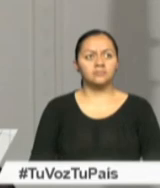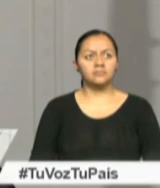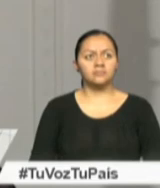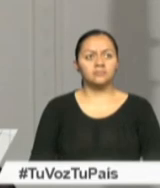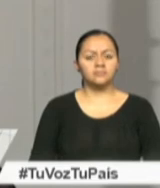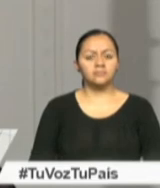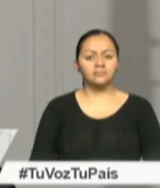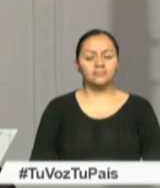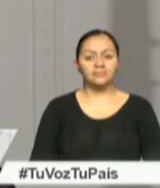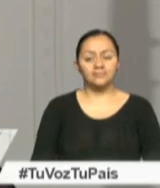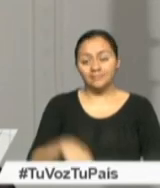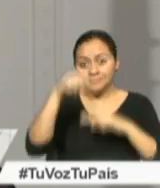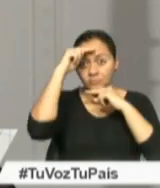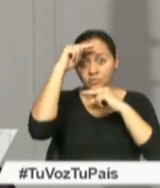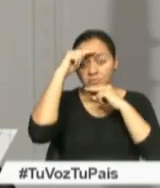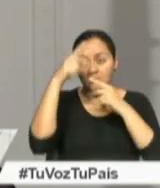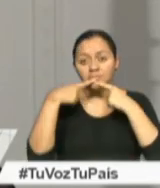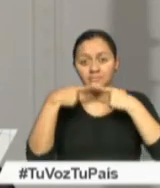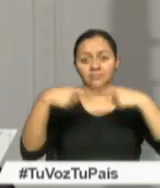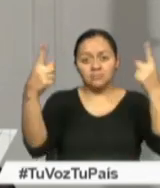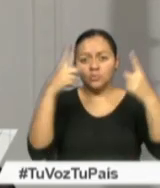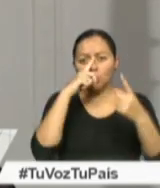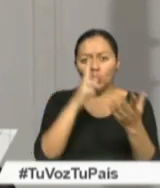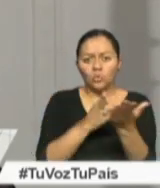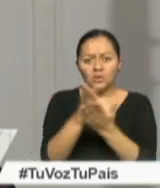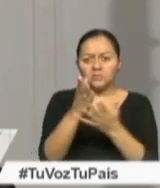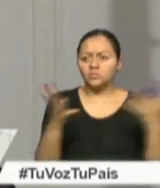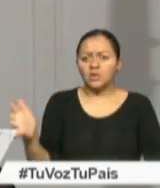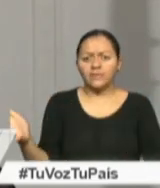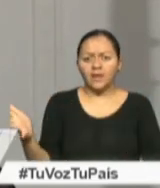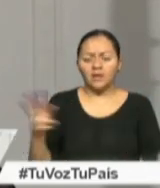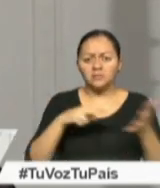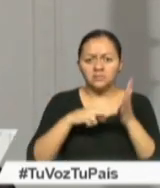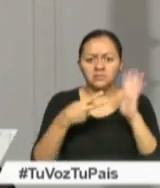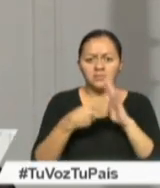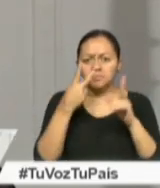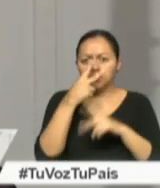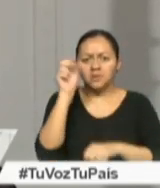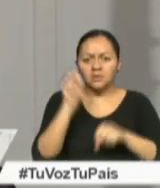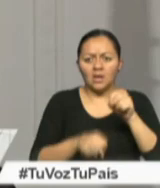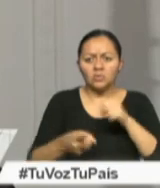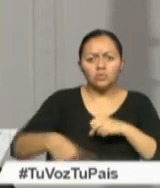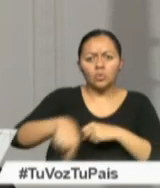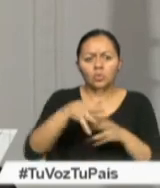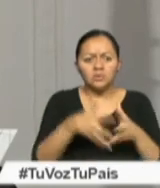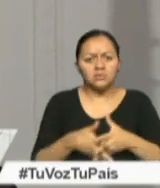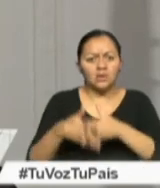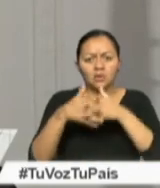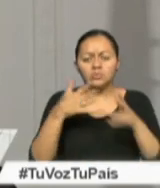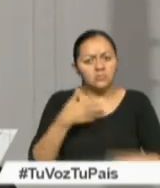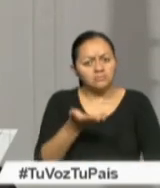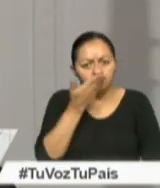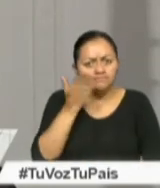La prensa se ha hecho tan deshonesta Que si no hablamos de ello Estamos haciendo un tremendo daño Al pueblo estadounidense